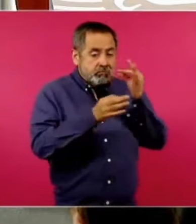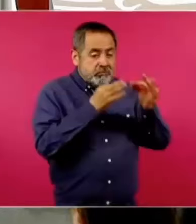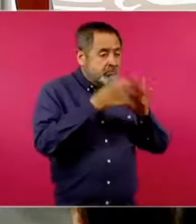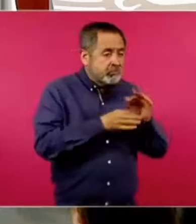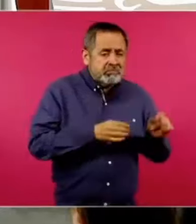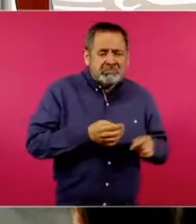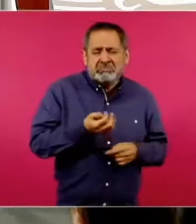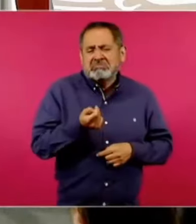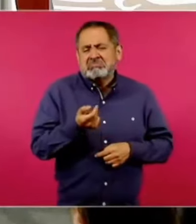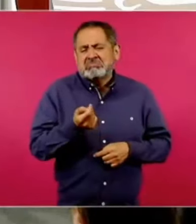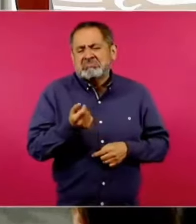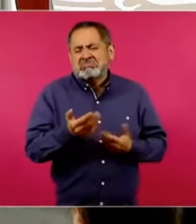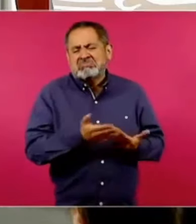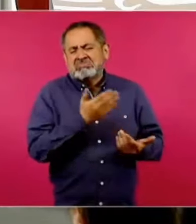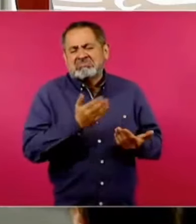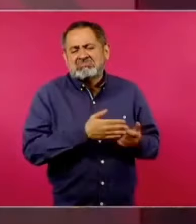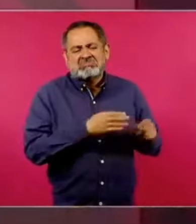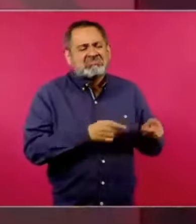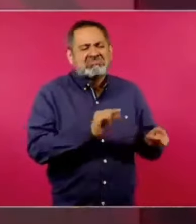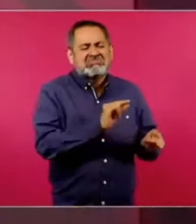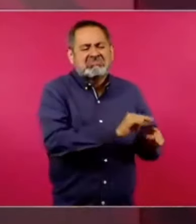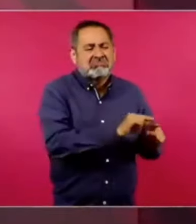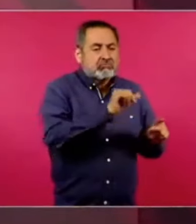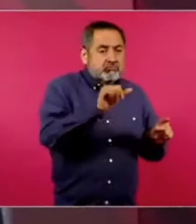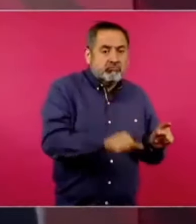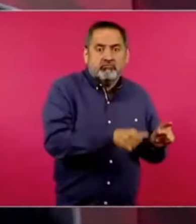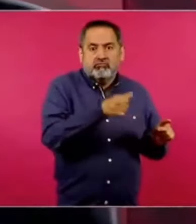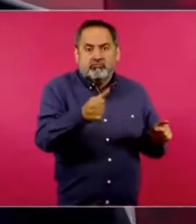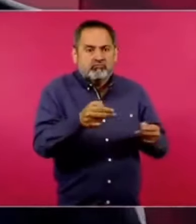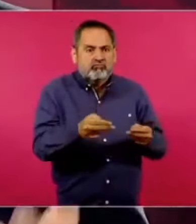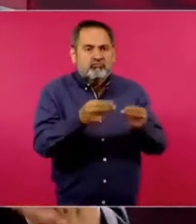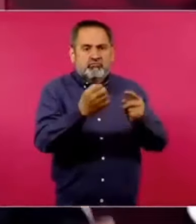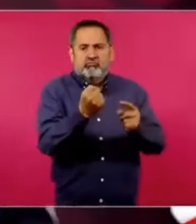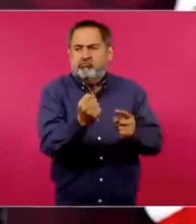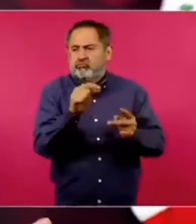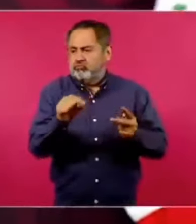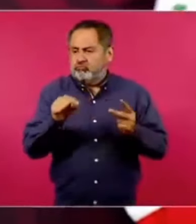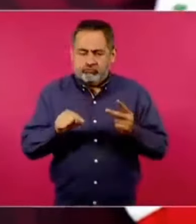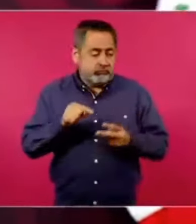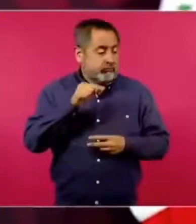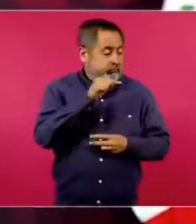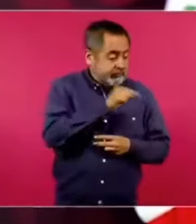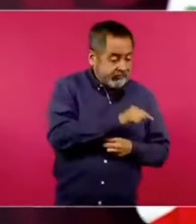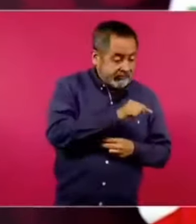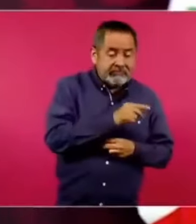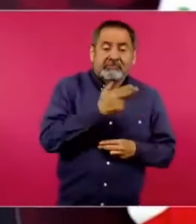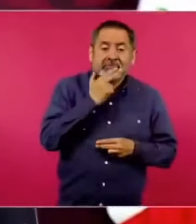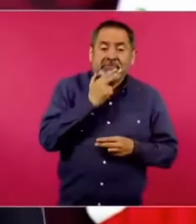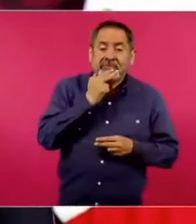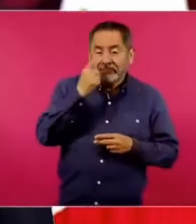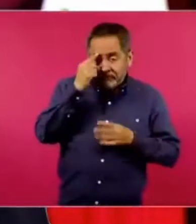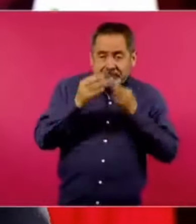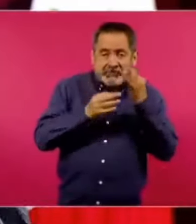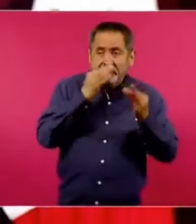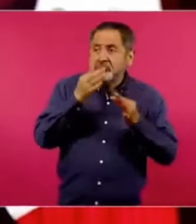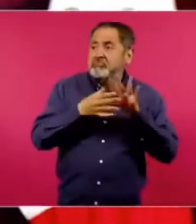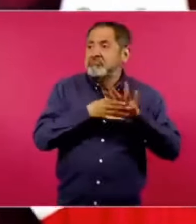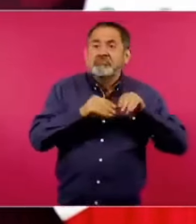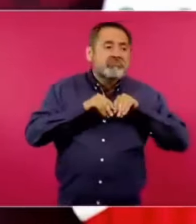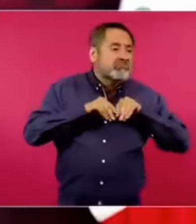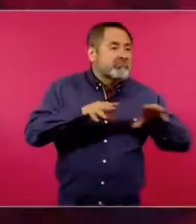es el negocio principal, el medio es el instrumento para